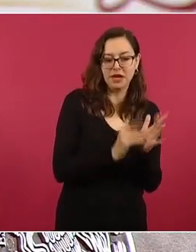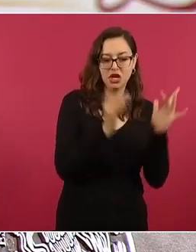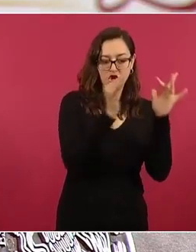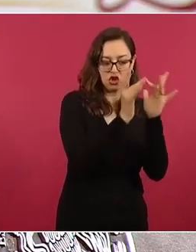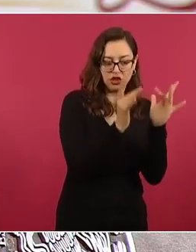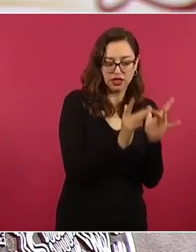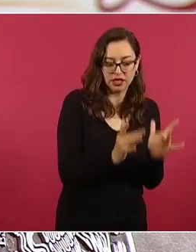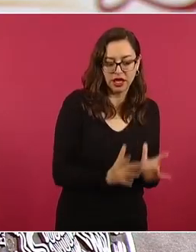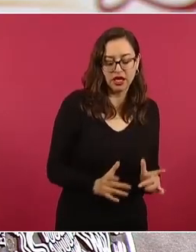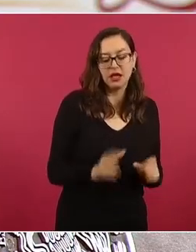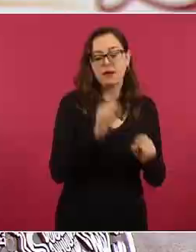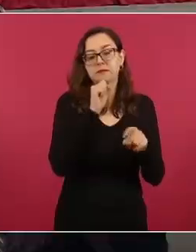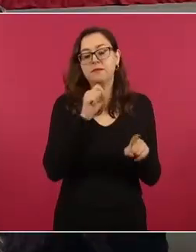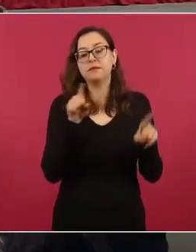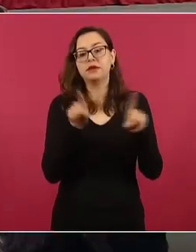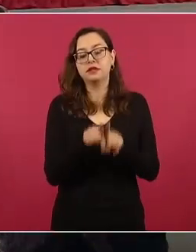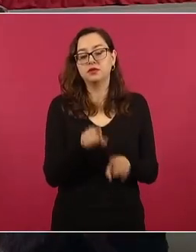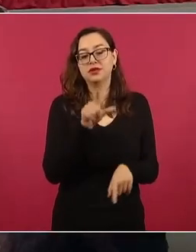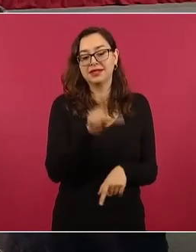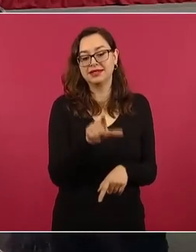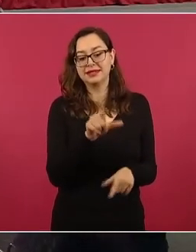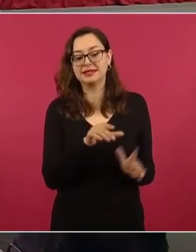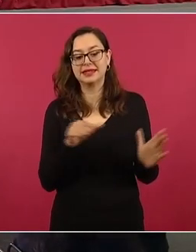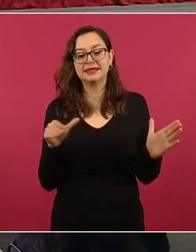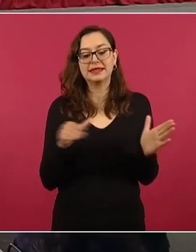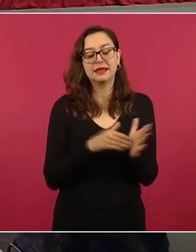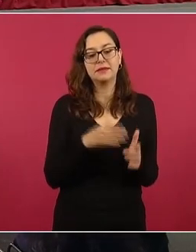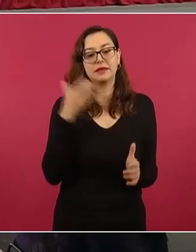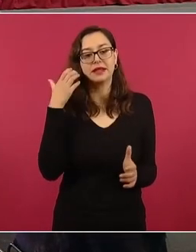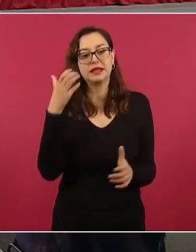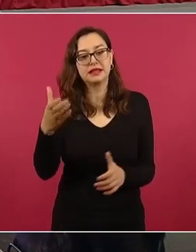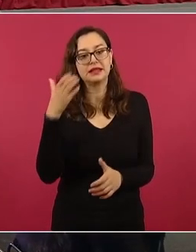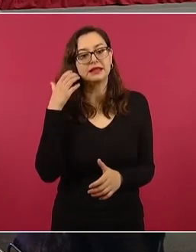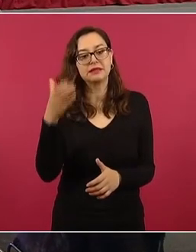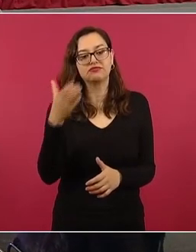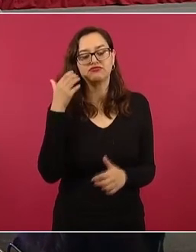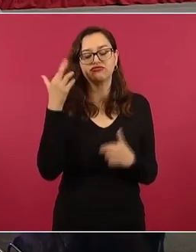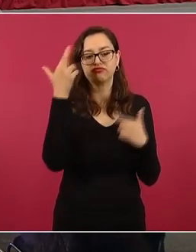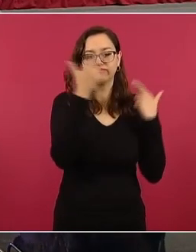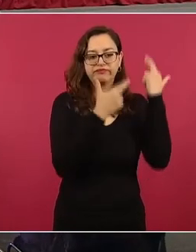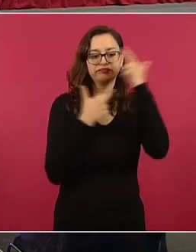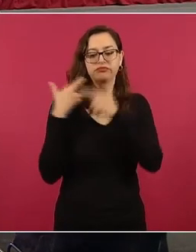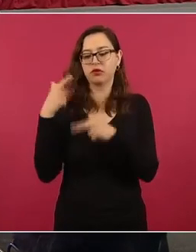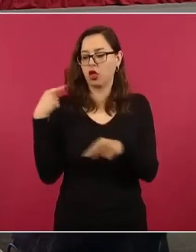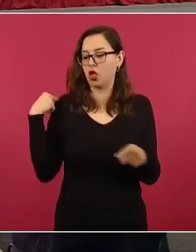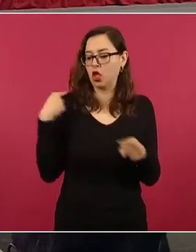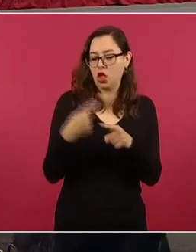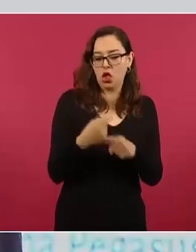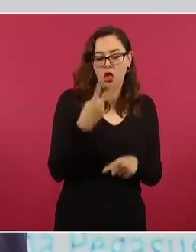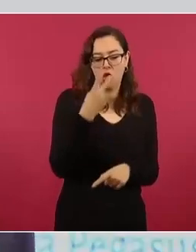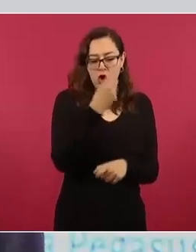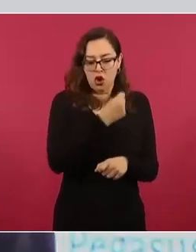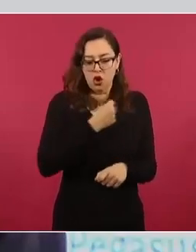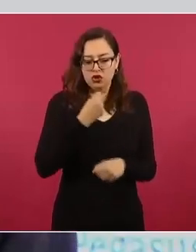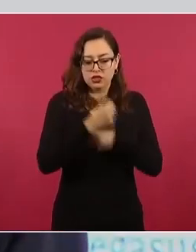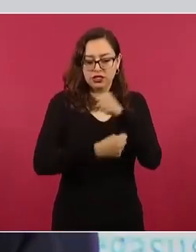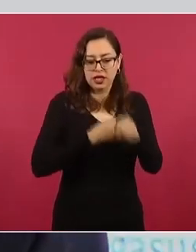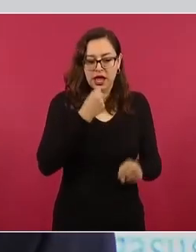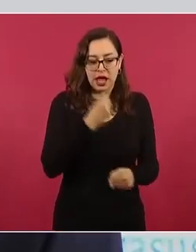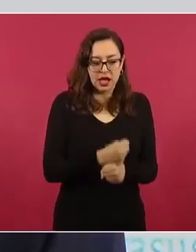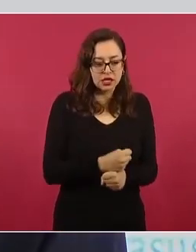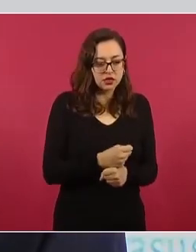analizados rigurosamente a lo largo de los últimos dos años, que nos permitió hacer un mapeo y